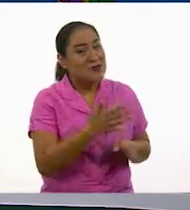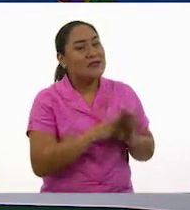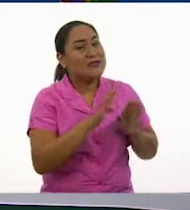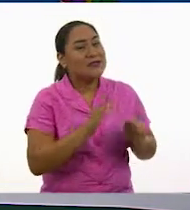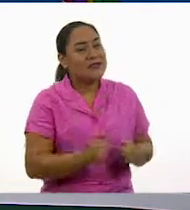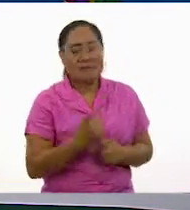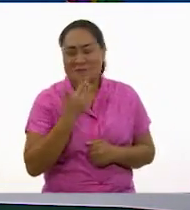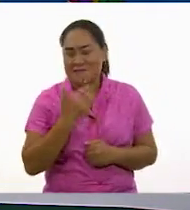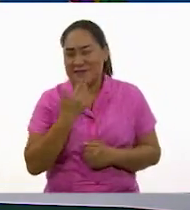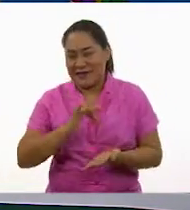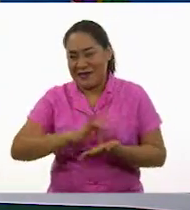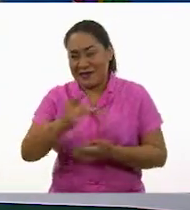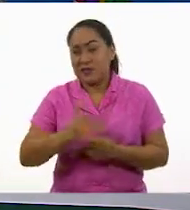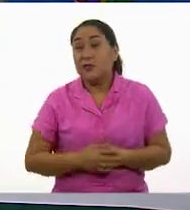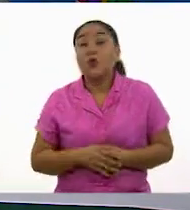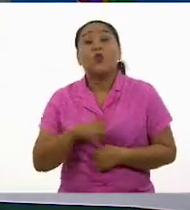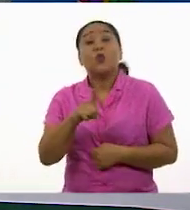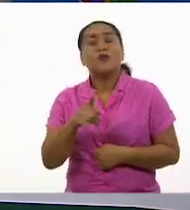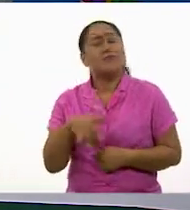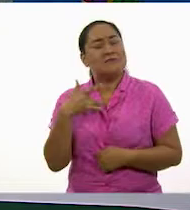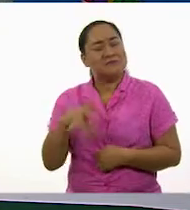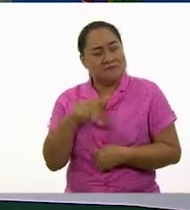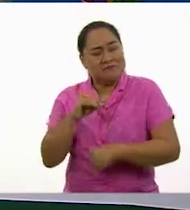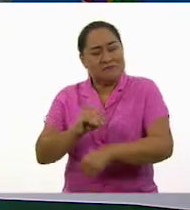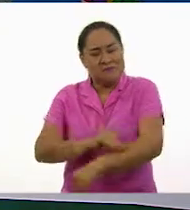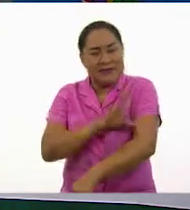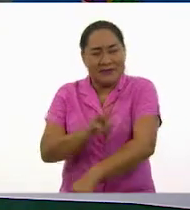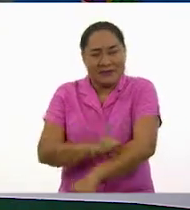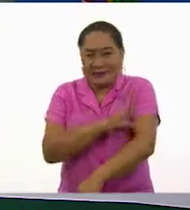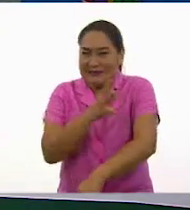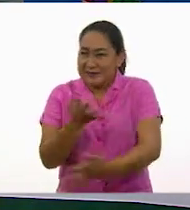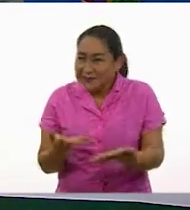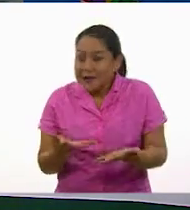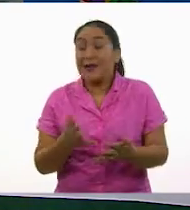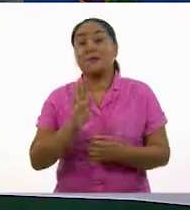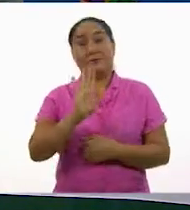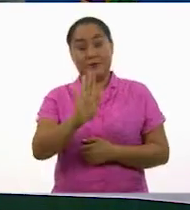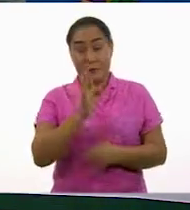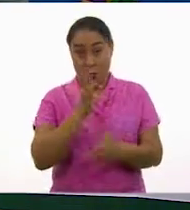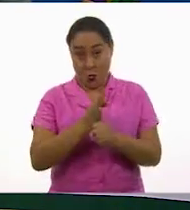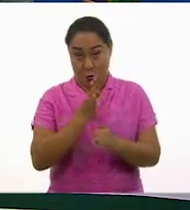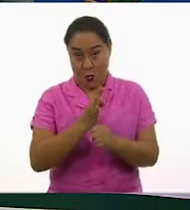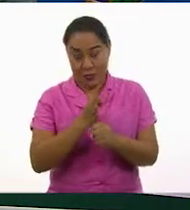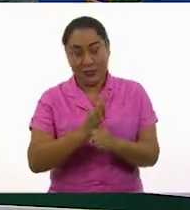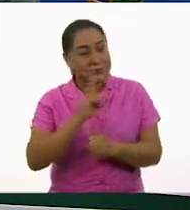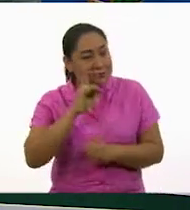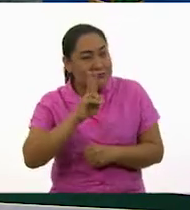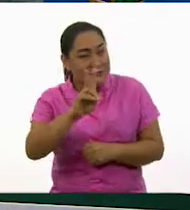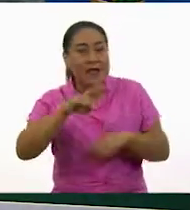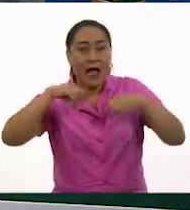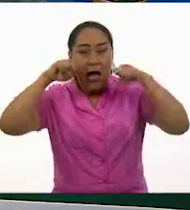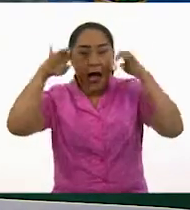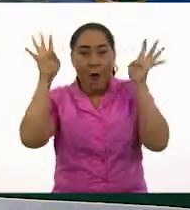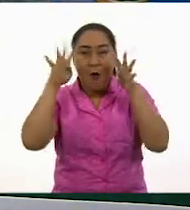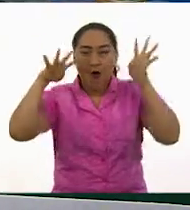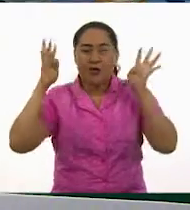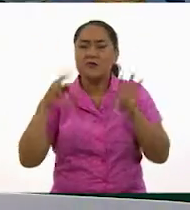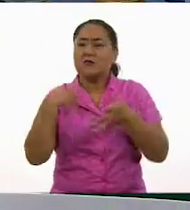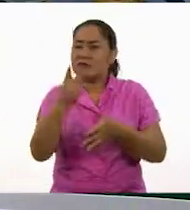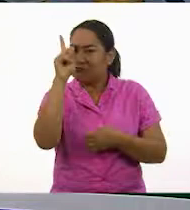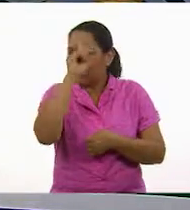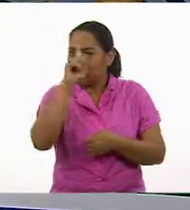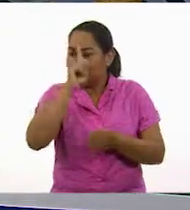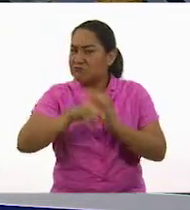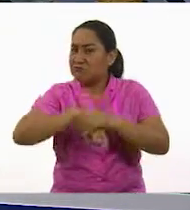gracias, ¿y tú? Muy bien, muy emocionada de iniciar con esta clase, pero antes vámonos corriendo con ajo listo para que nos enseñe cómo